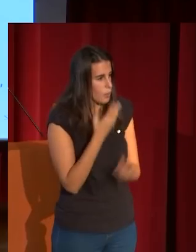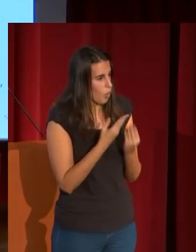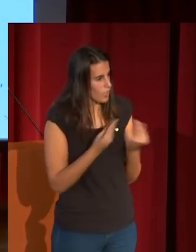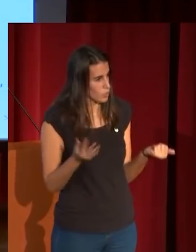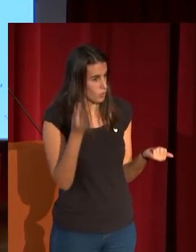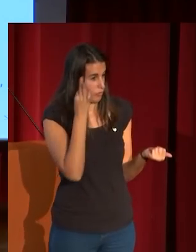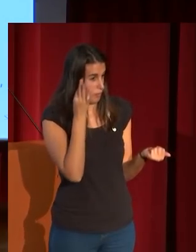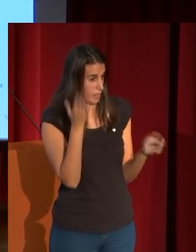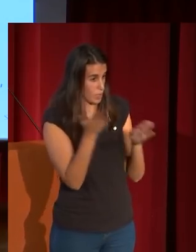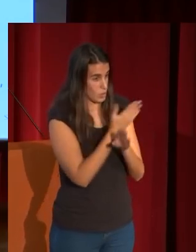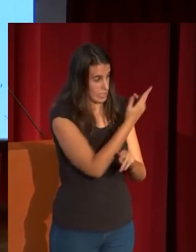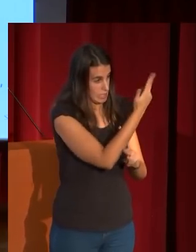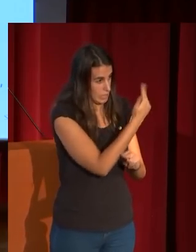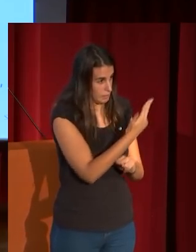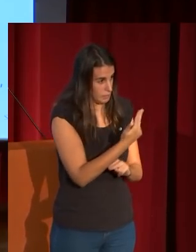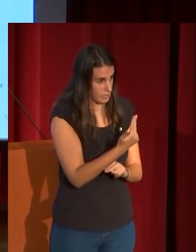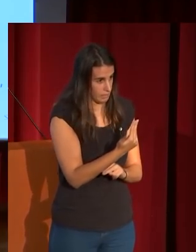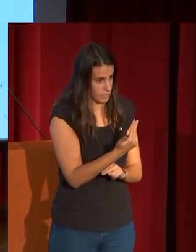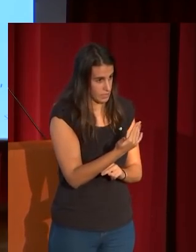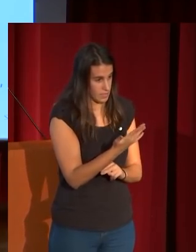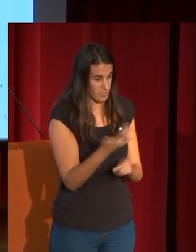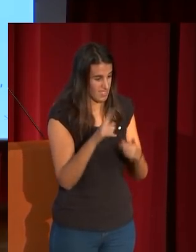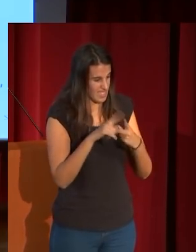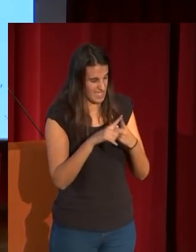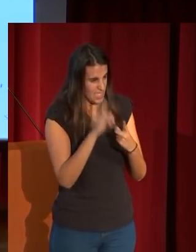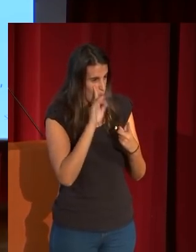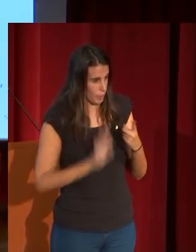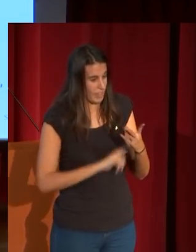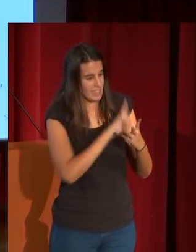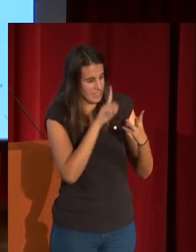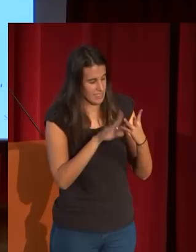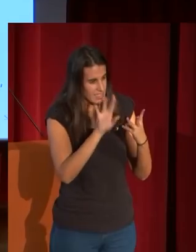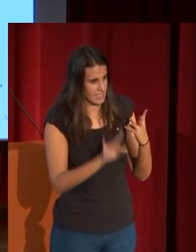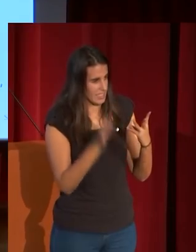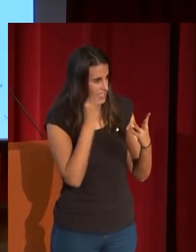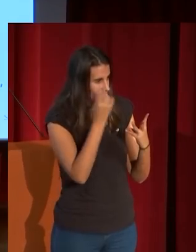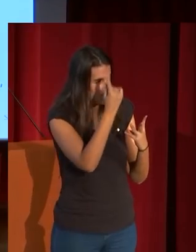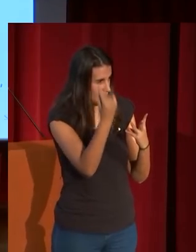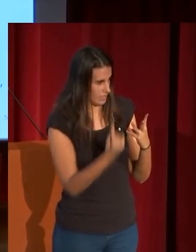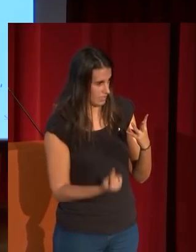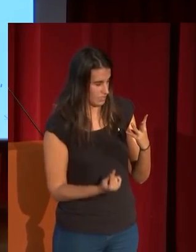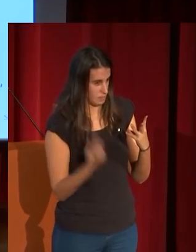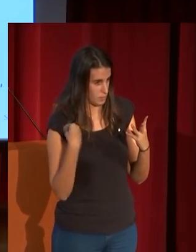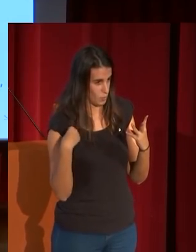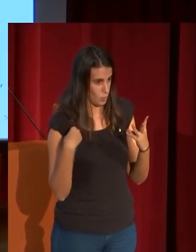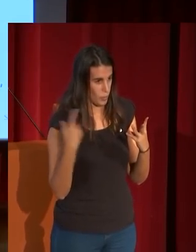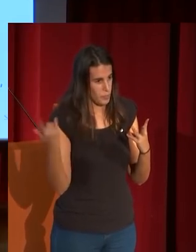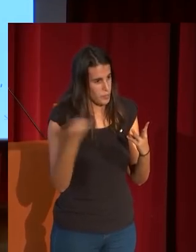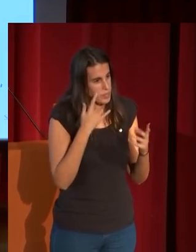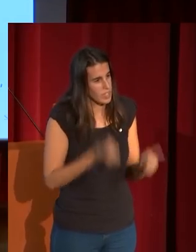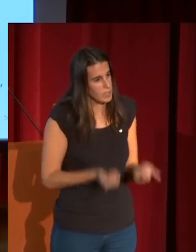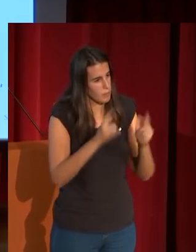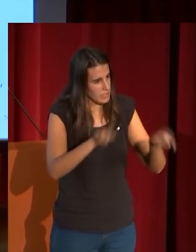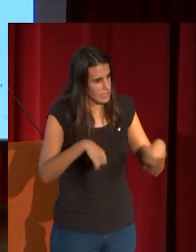femeninos igual que el otro de la hermafrodita porque es el punto de partida pero en este caso es un tratamiento más suelto